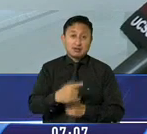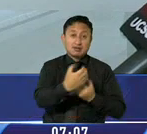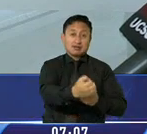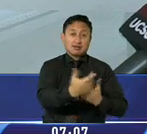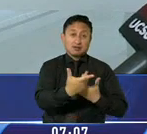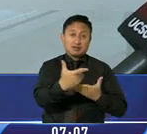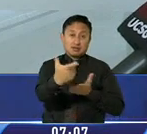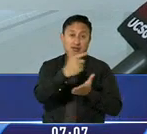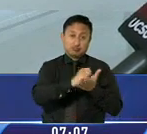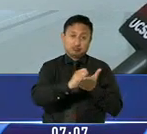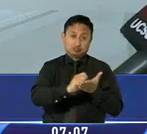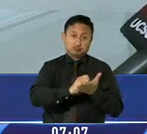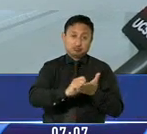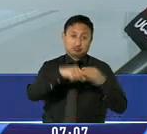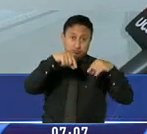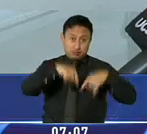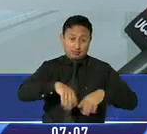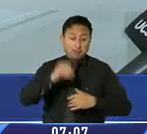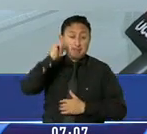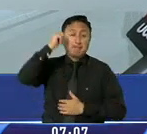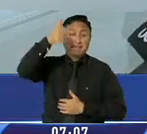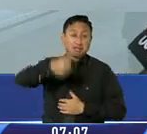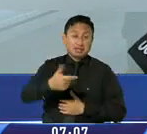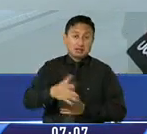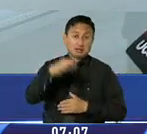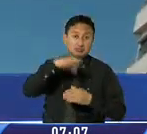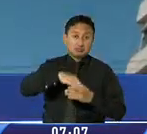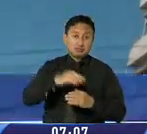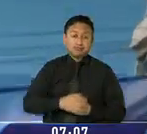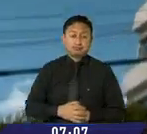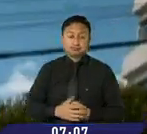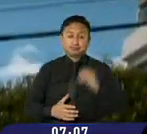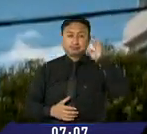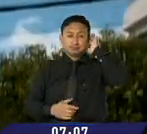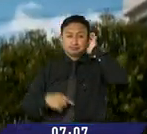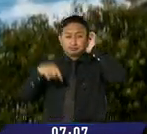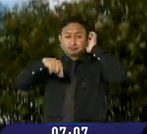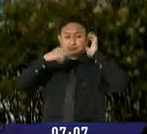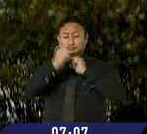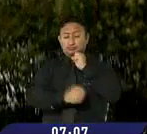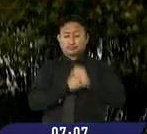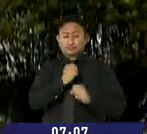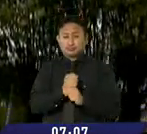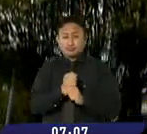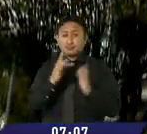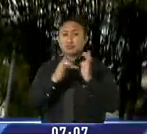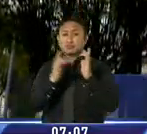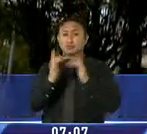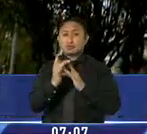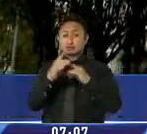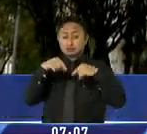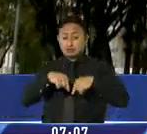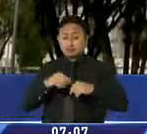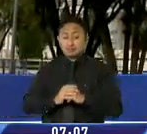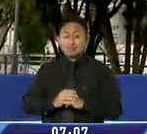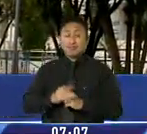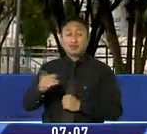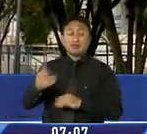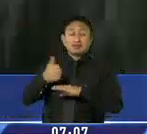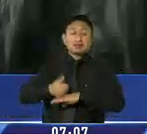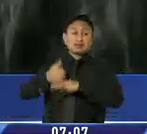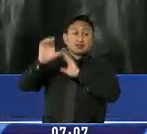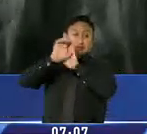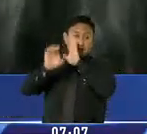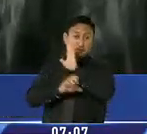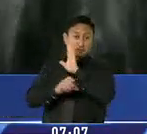este borrador y el día de mañana estaríamos ya votando. En abril de este año, la Corte Constitucional despenalizó el aborto en casos